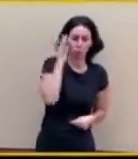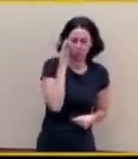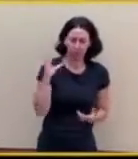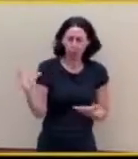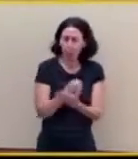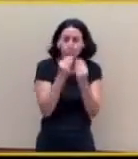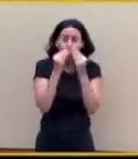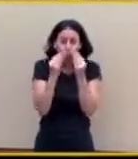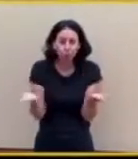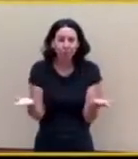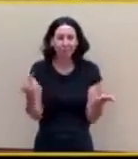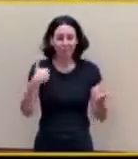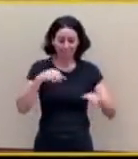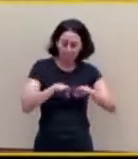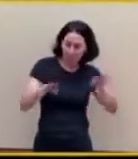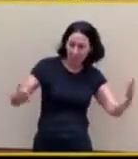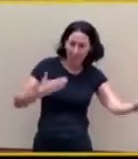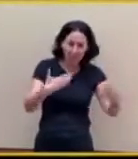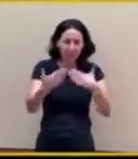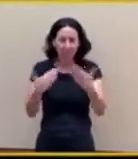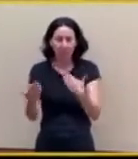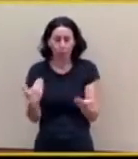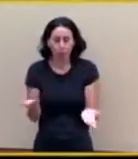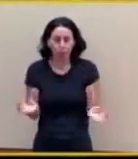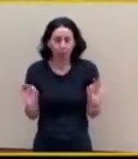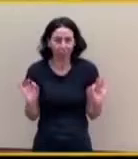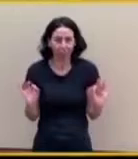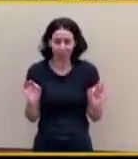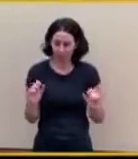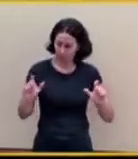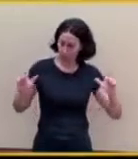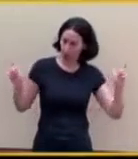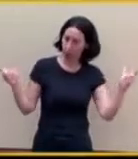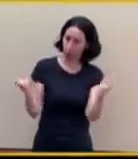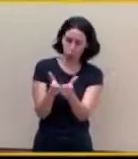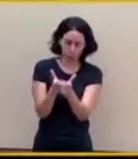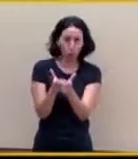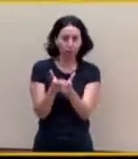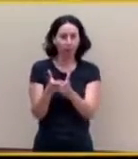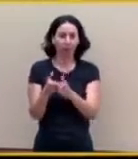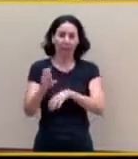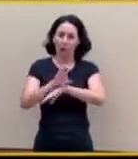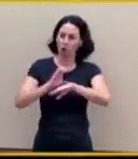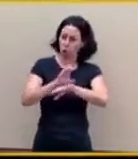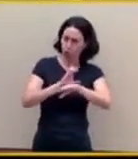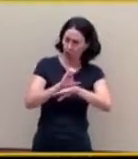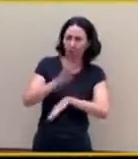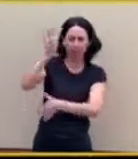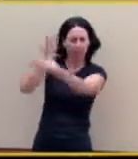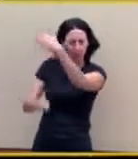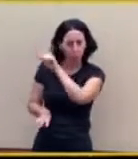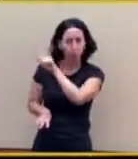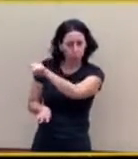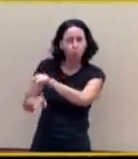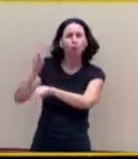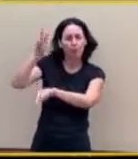receta de siempre, la que hace siempre, que es el socialismo, que es igual a ruina, que es la que aplica allá donde gobierna, en las comunidades autónomas donde gobierna, en